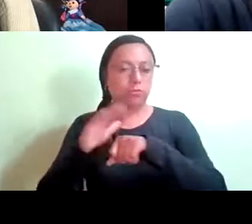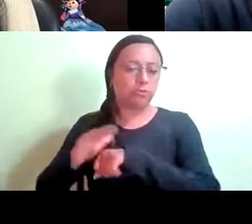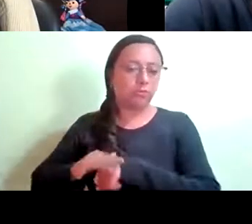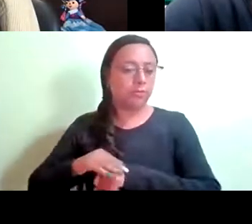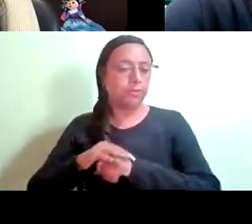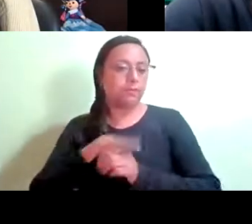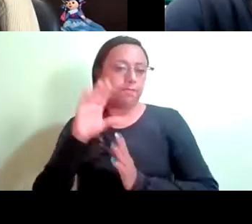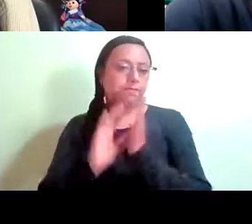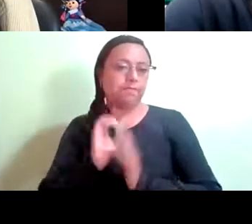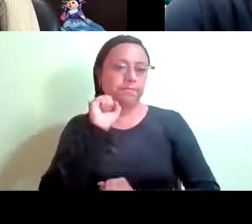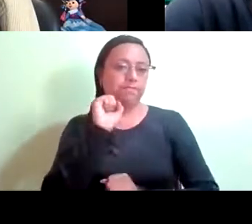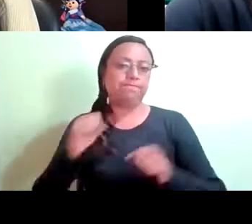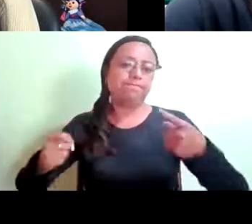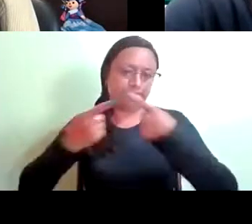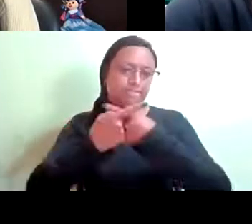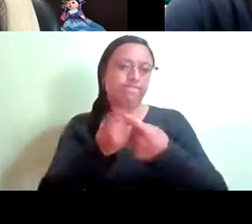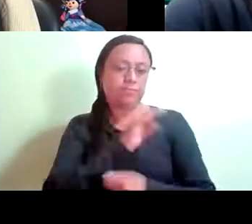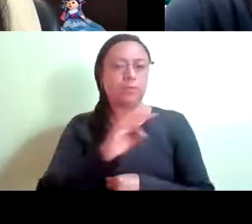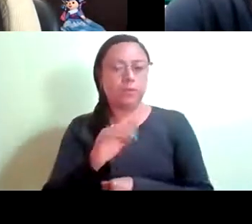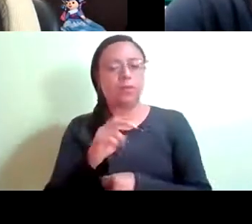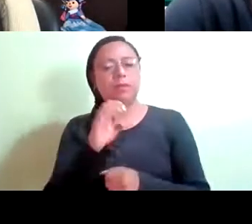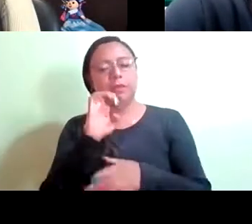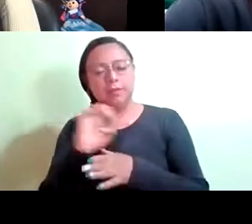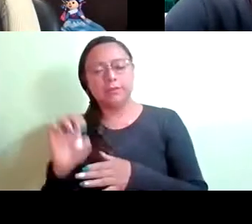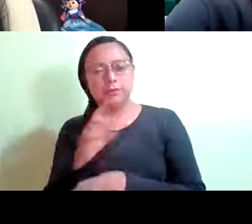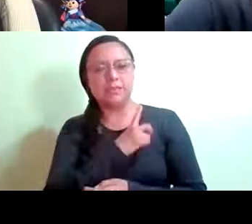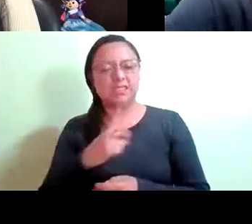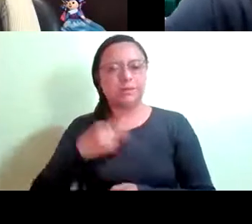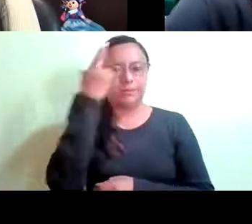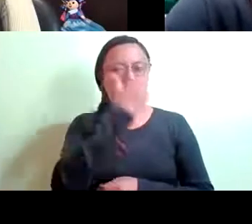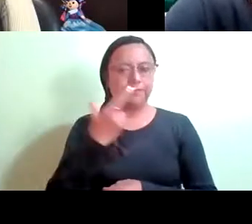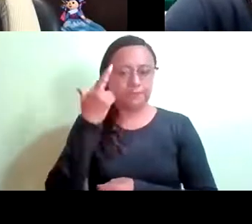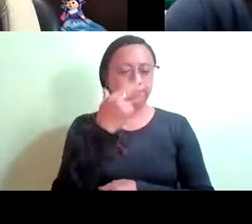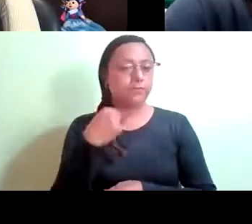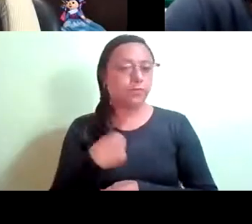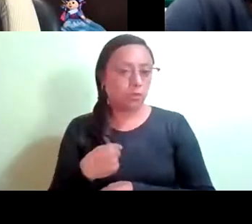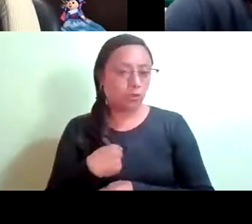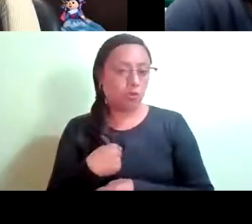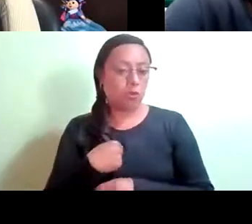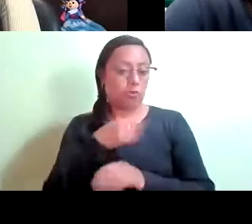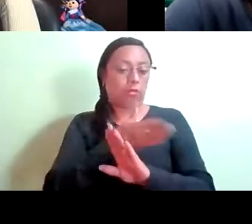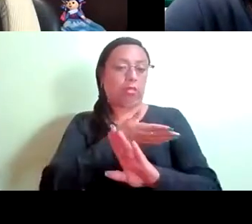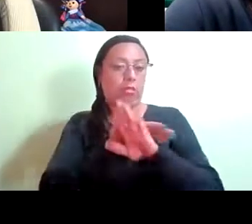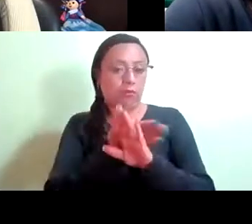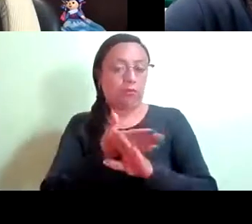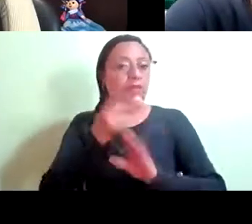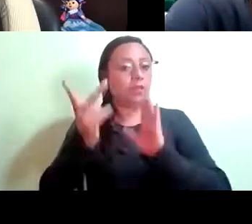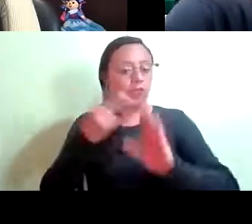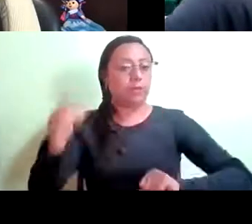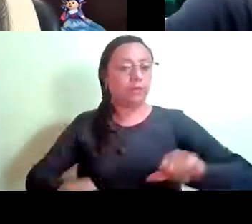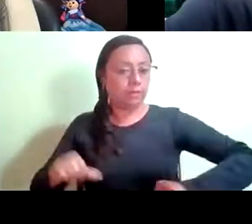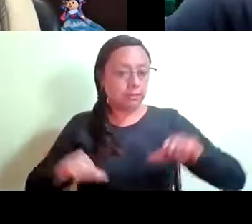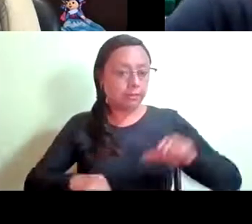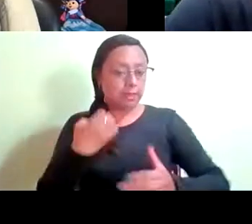inconstitucional. Entonces, tenemos que revisarlo, yo reitero, reitero, no, estoy en contra de la reactivación, y mucho menos, es algo muy delicado, es algo que